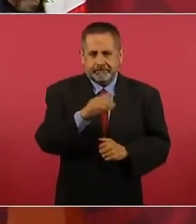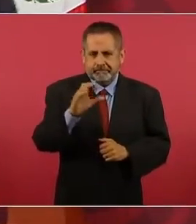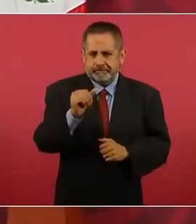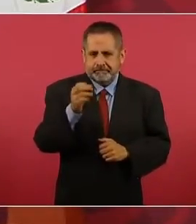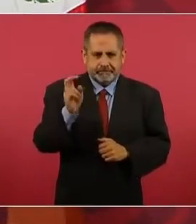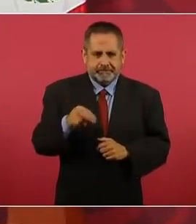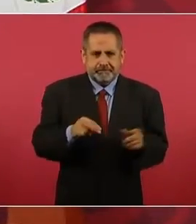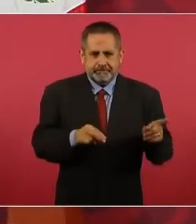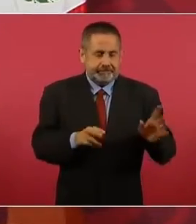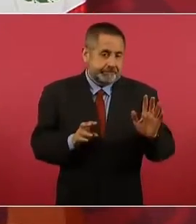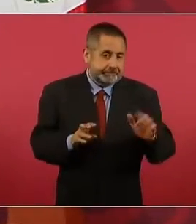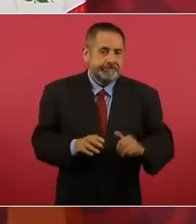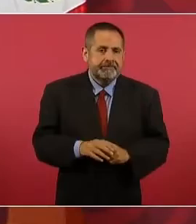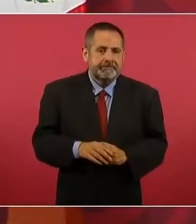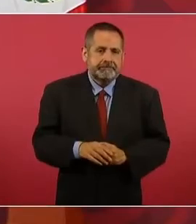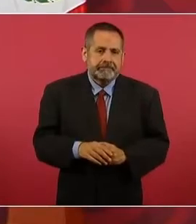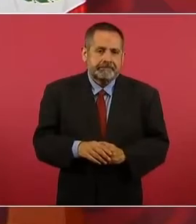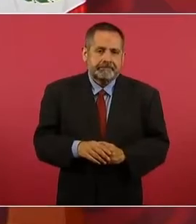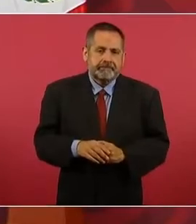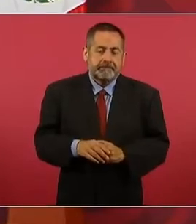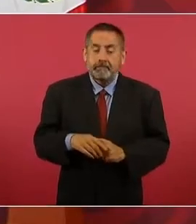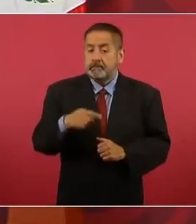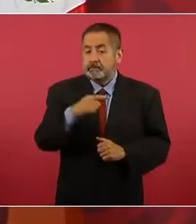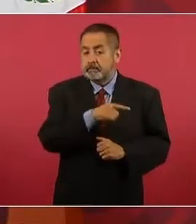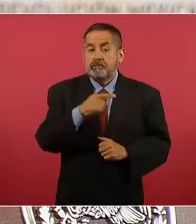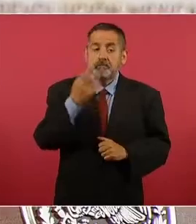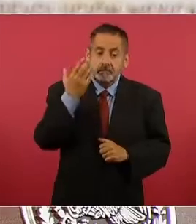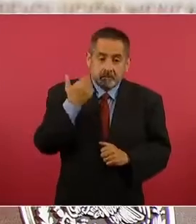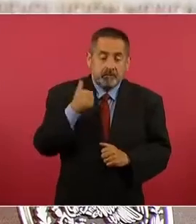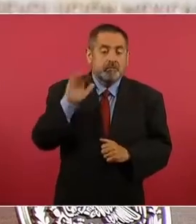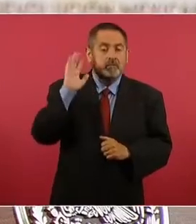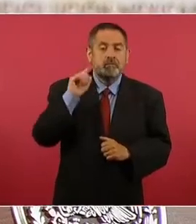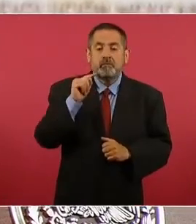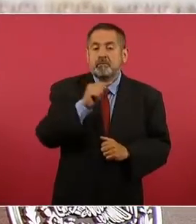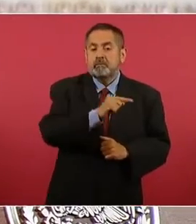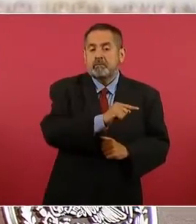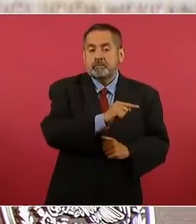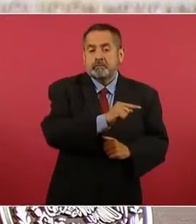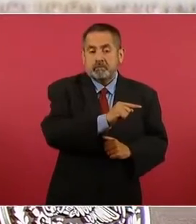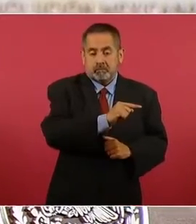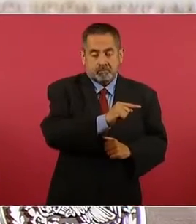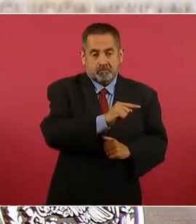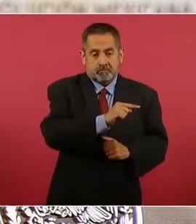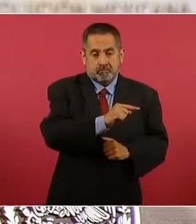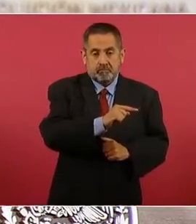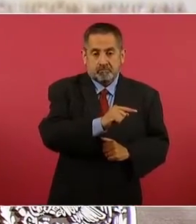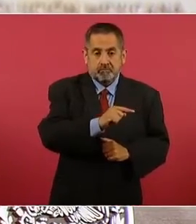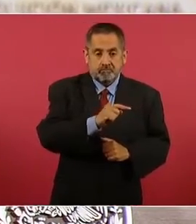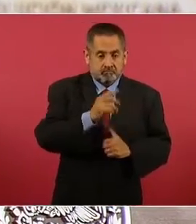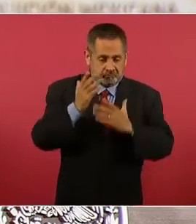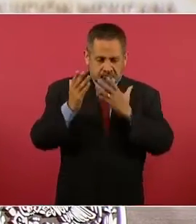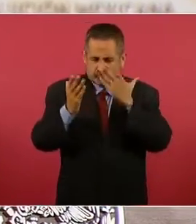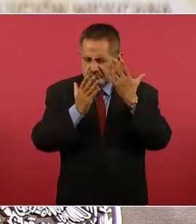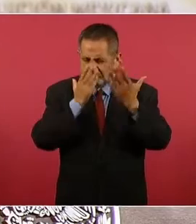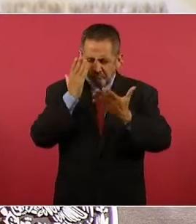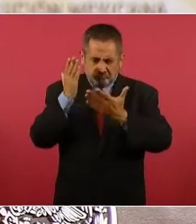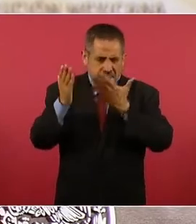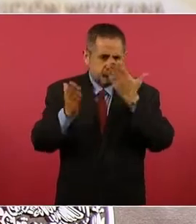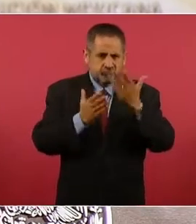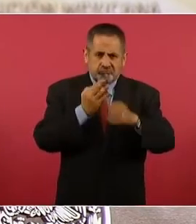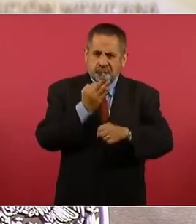Aguilar fue un buen estudiante,